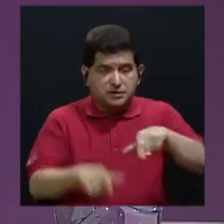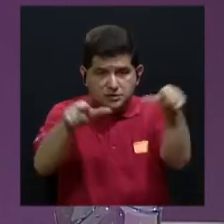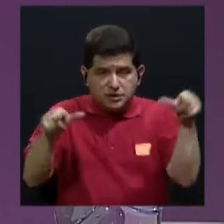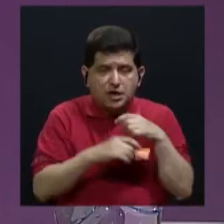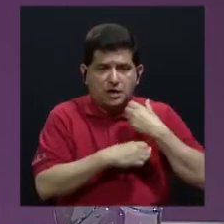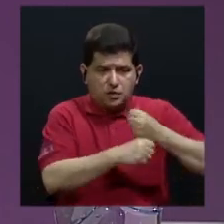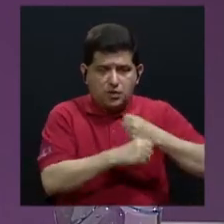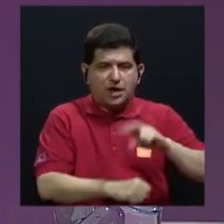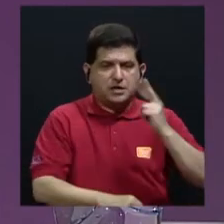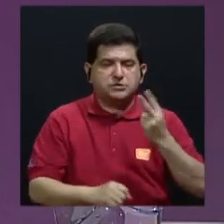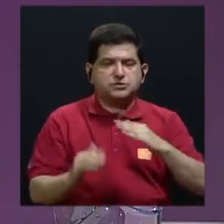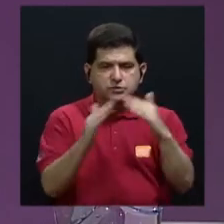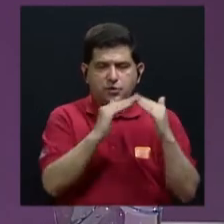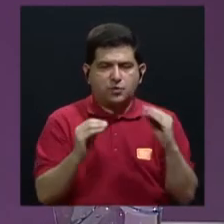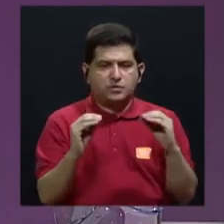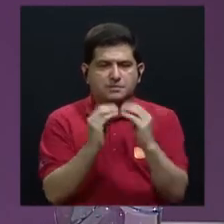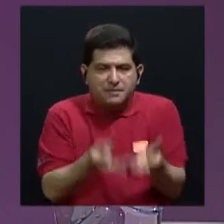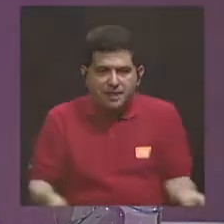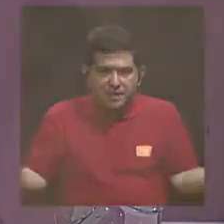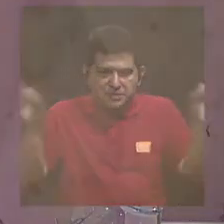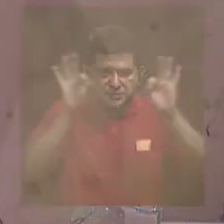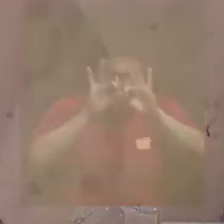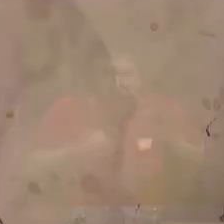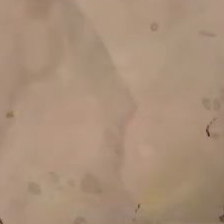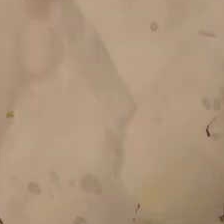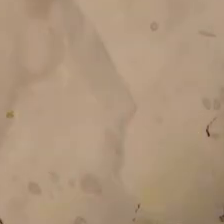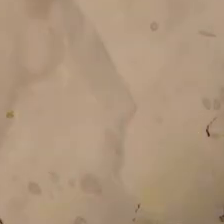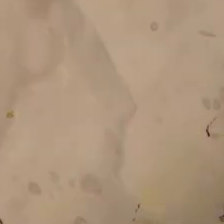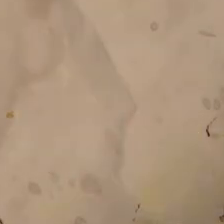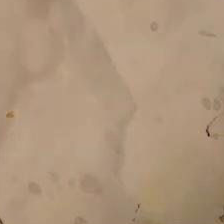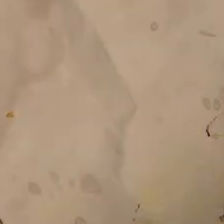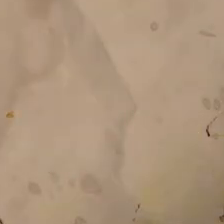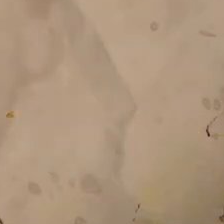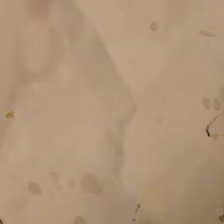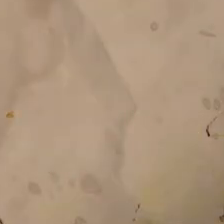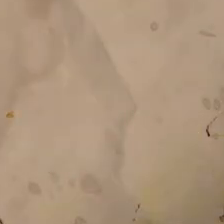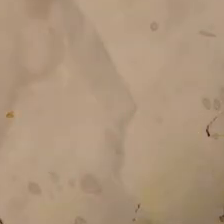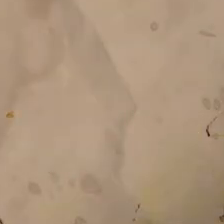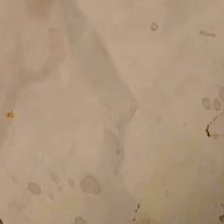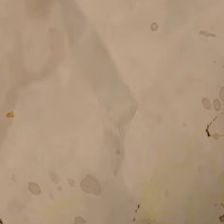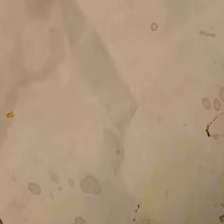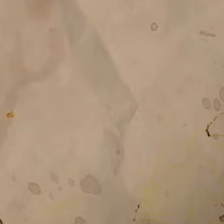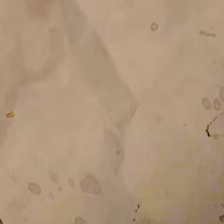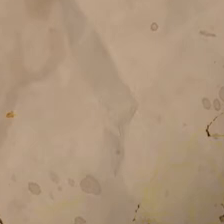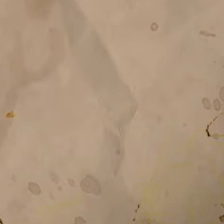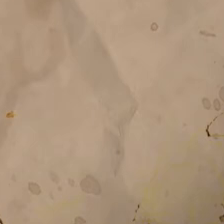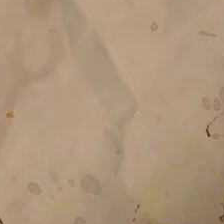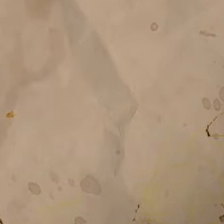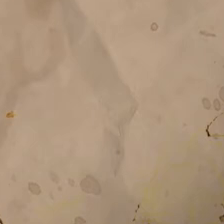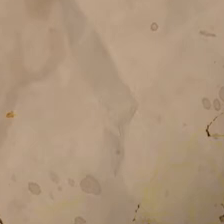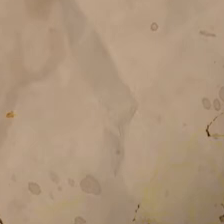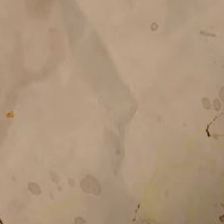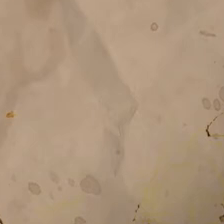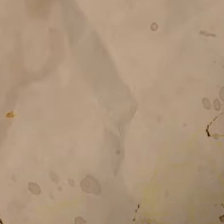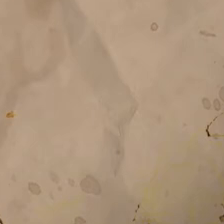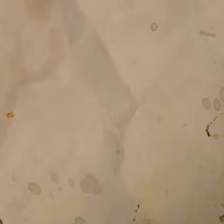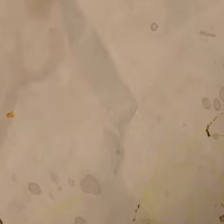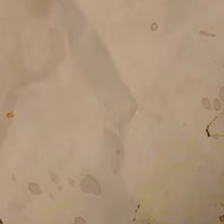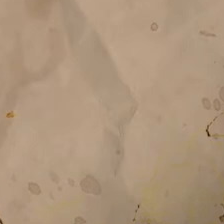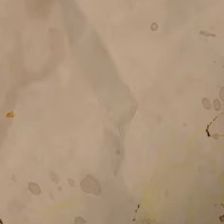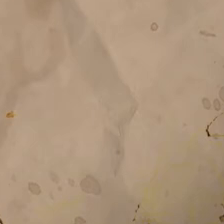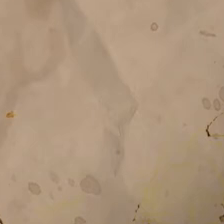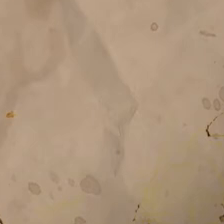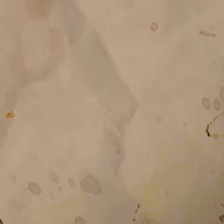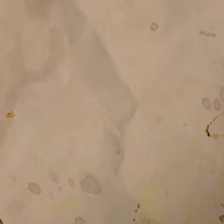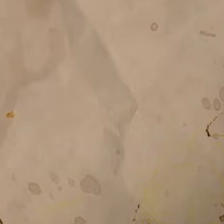de la segunda ciudad más importante de Guatemala, que es Quetzaltenango, al día siguiente la inteligencia